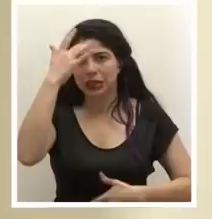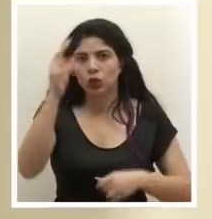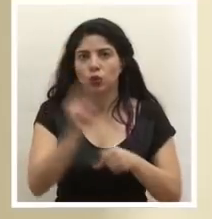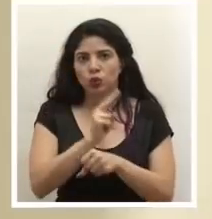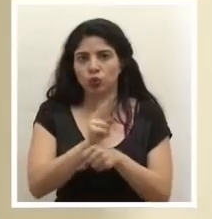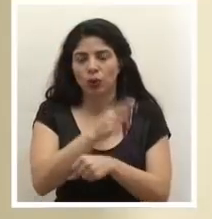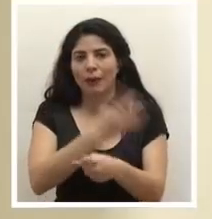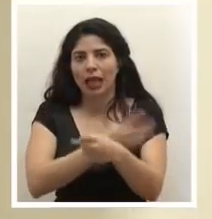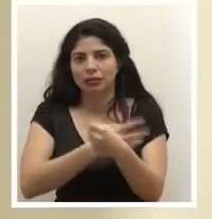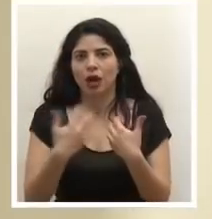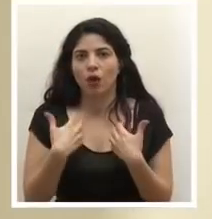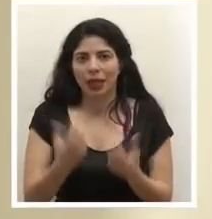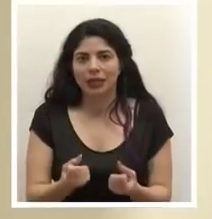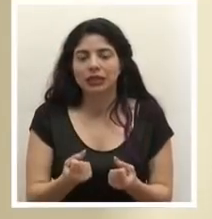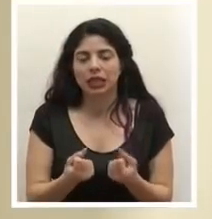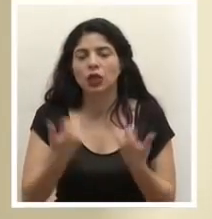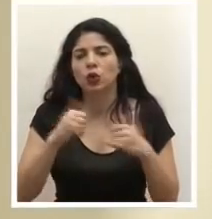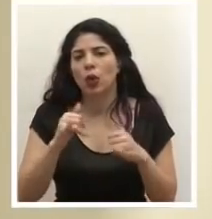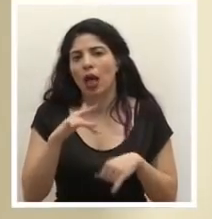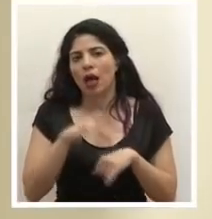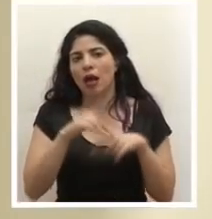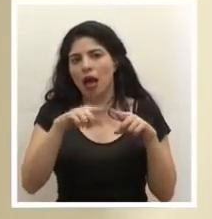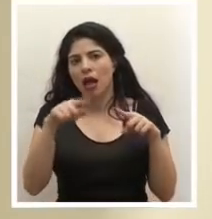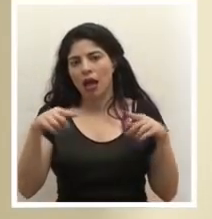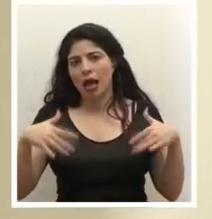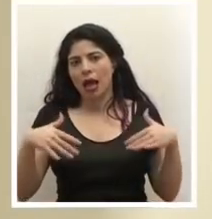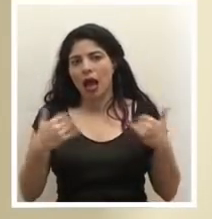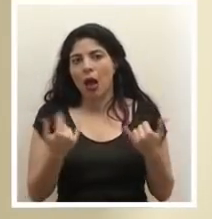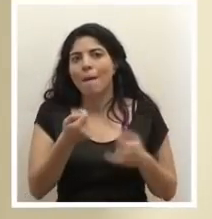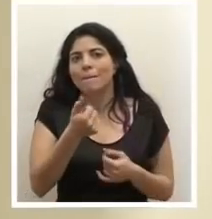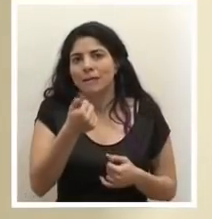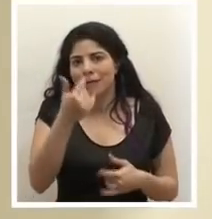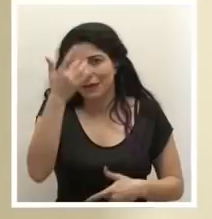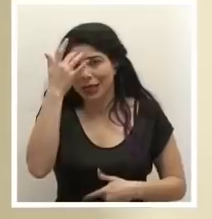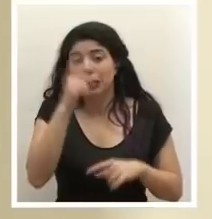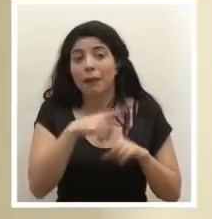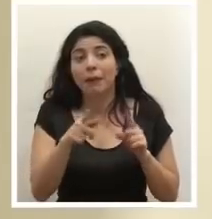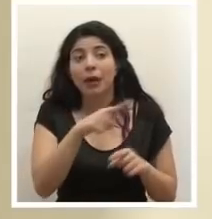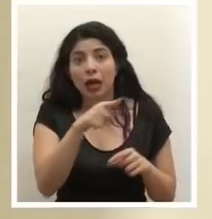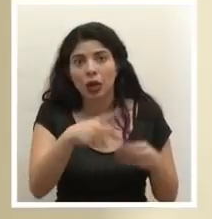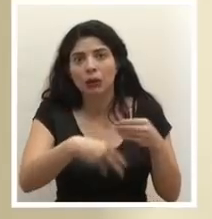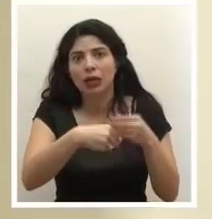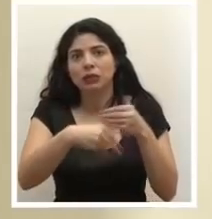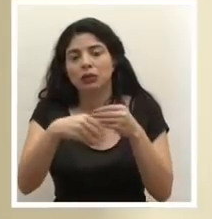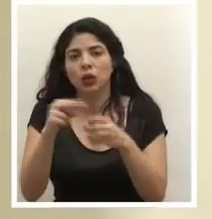Todavía es temprano para ver estadísticas, son todavía relativamente pocos pacientes, pero van sumando.